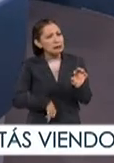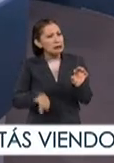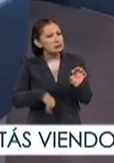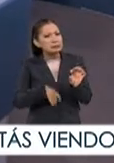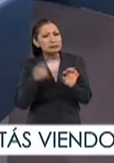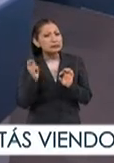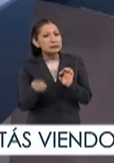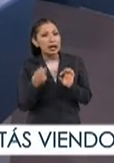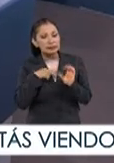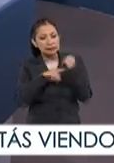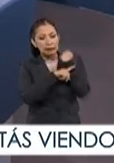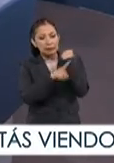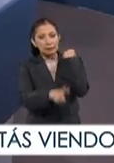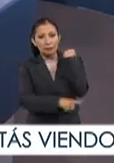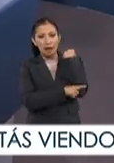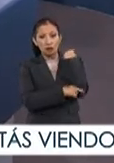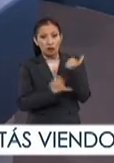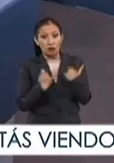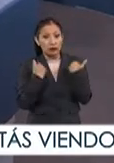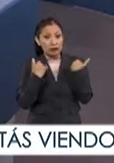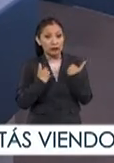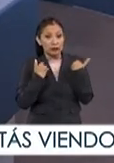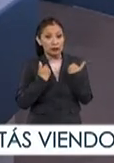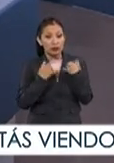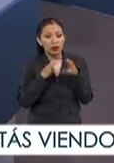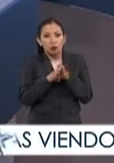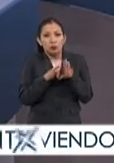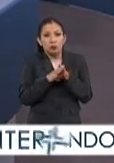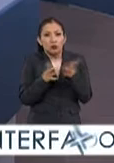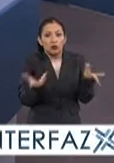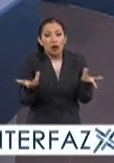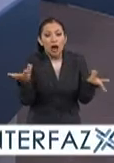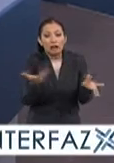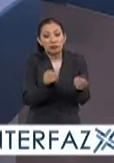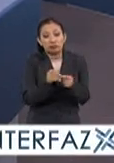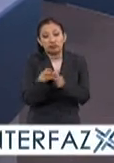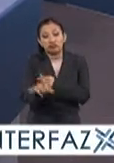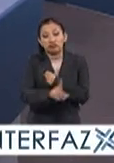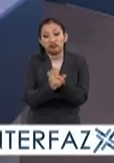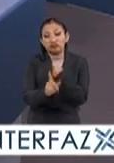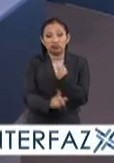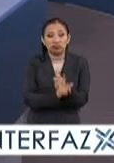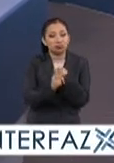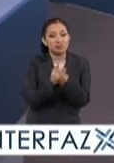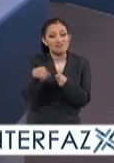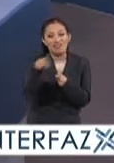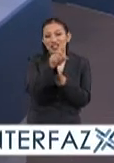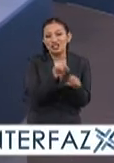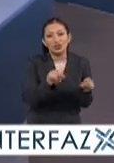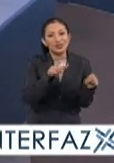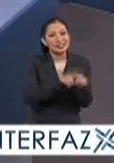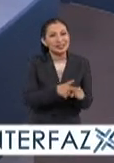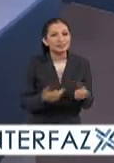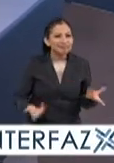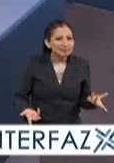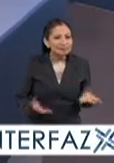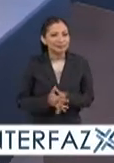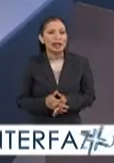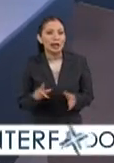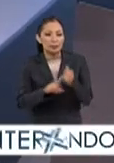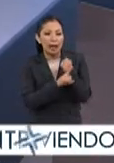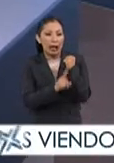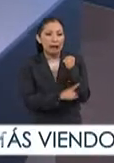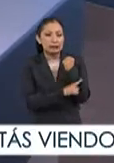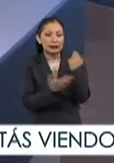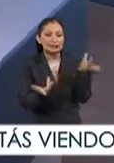que es el embarazo en los adolescentes y como por supuesto genera también un problema para las sociedades. El